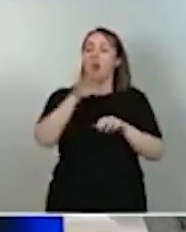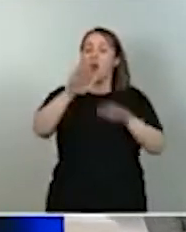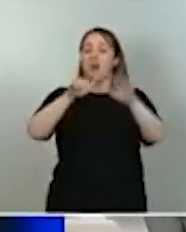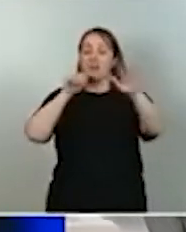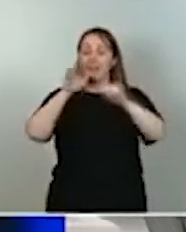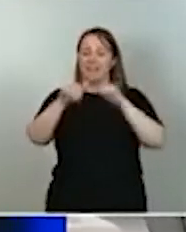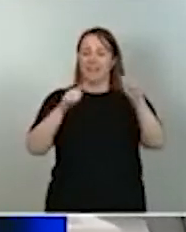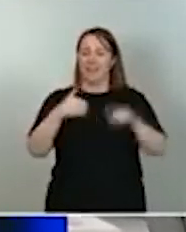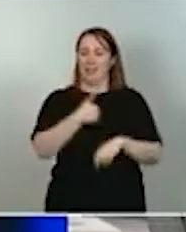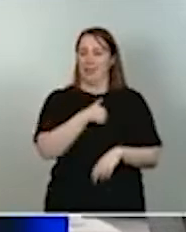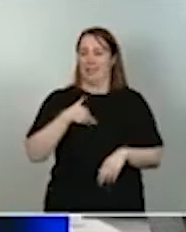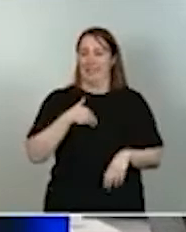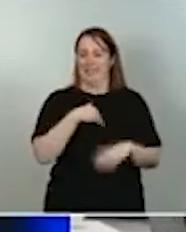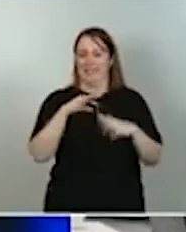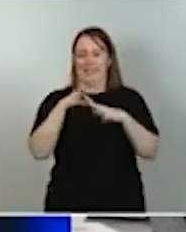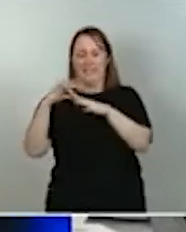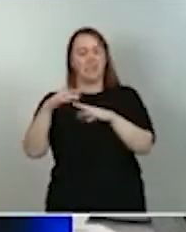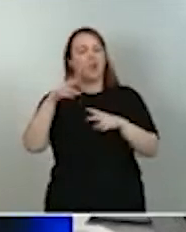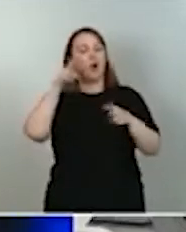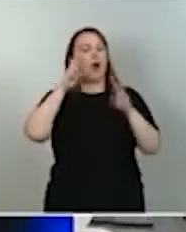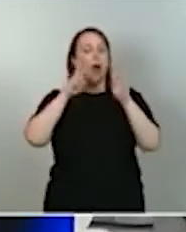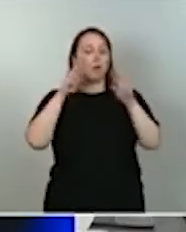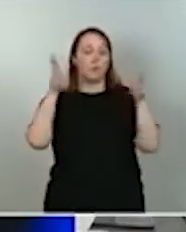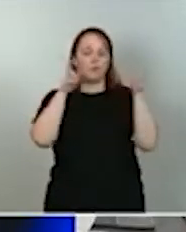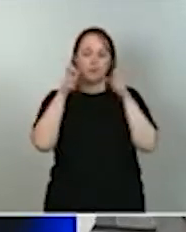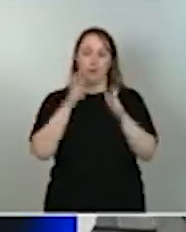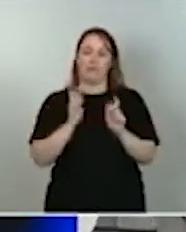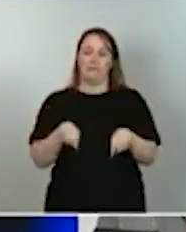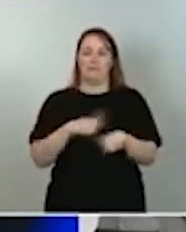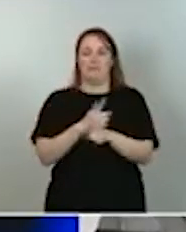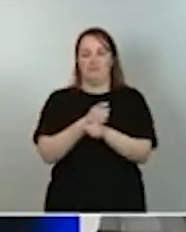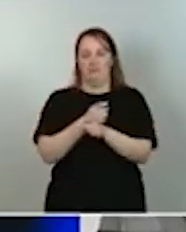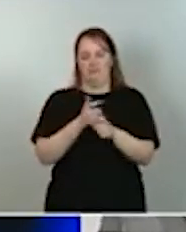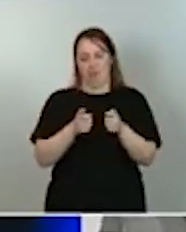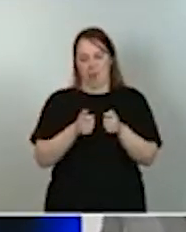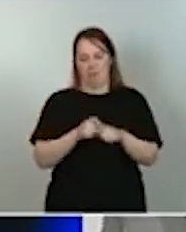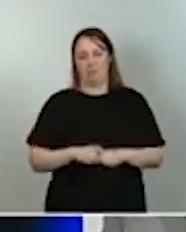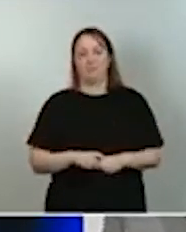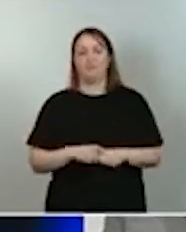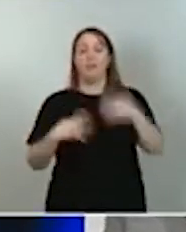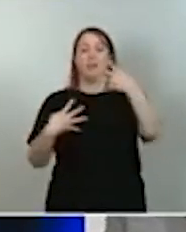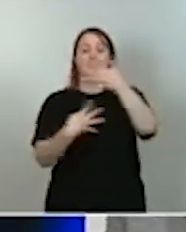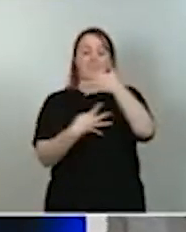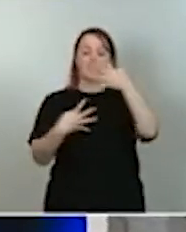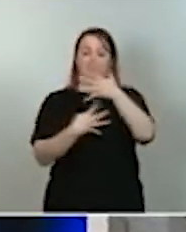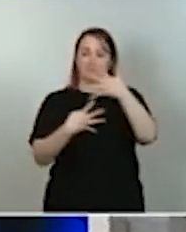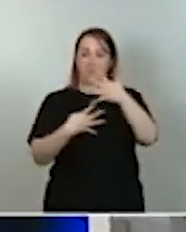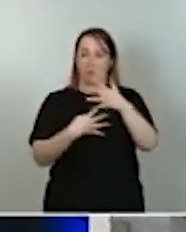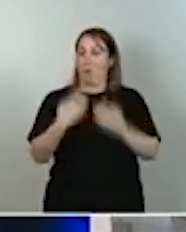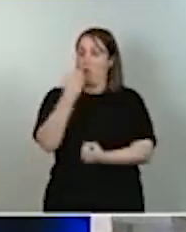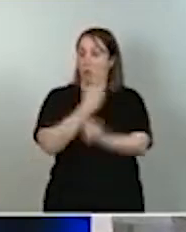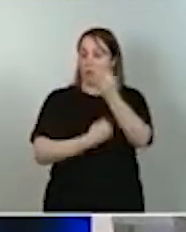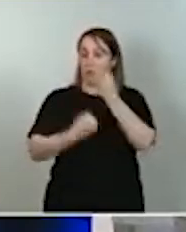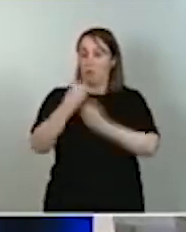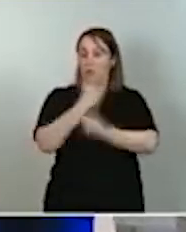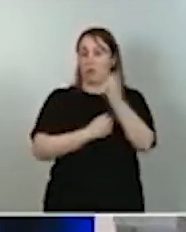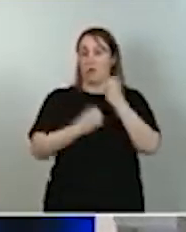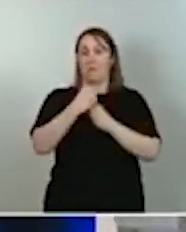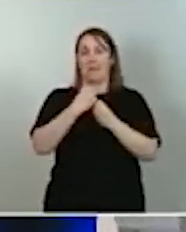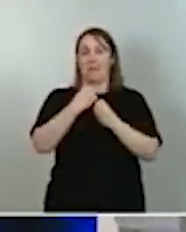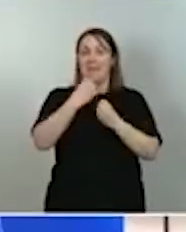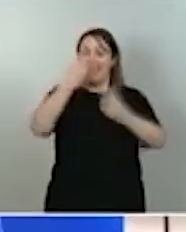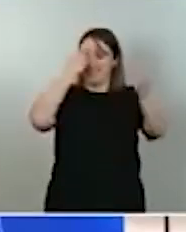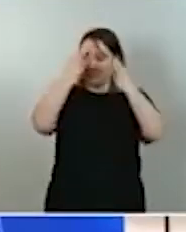audiovisual y de los videojuegos. En noveno lugar, favorecer el tránsito hacia una economía del dato, garantizando, por